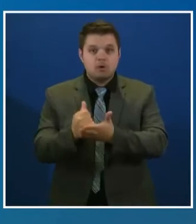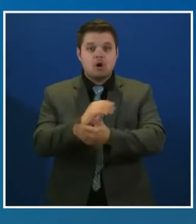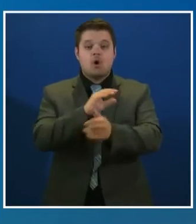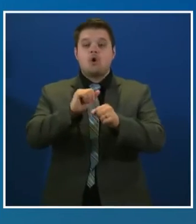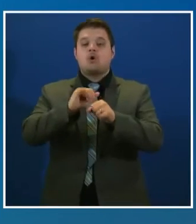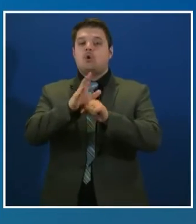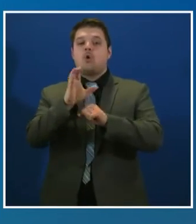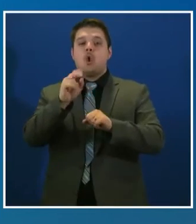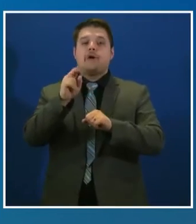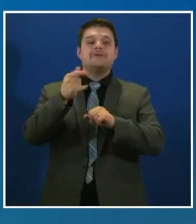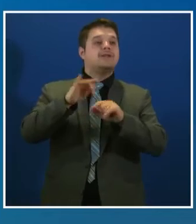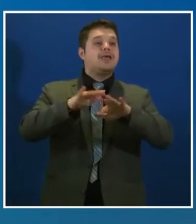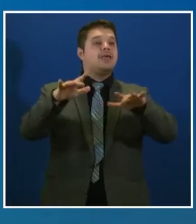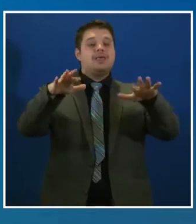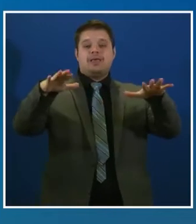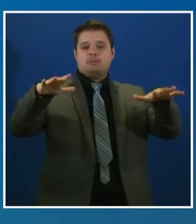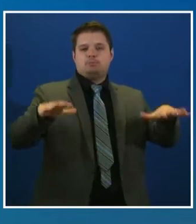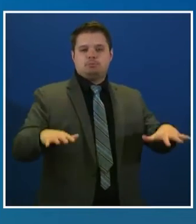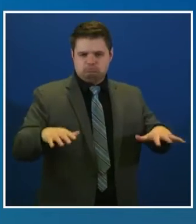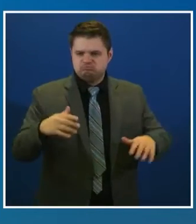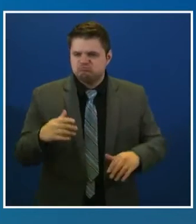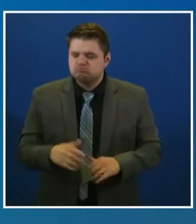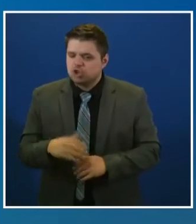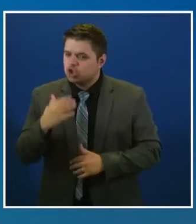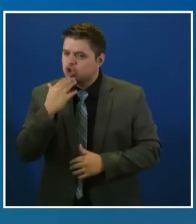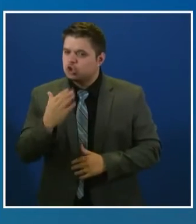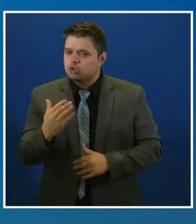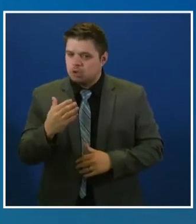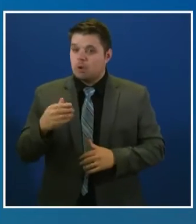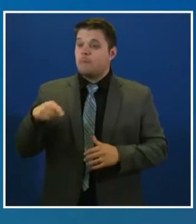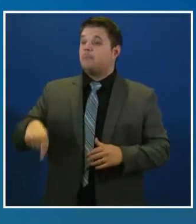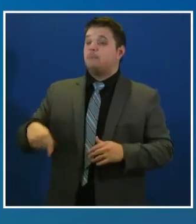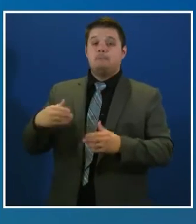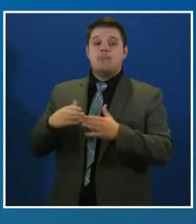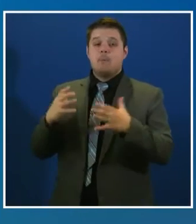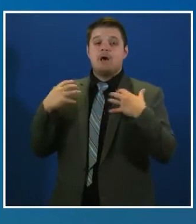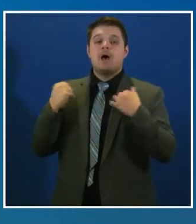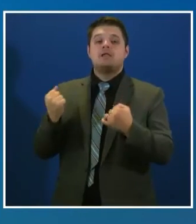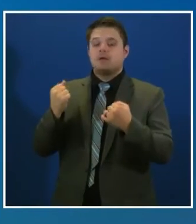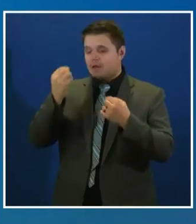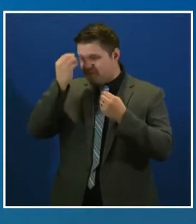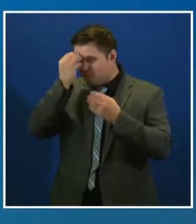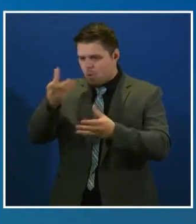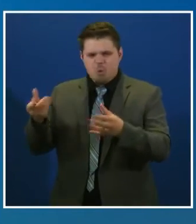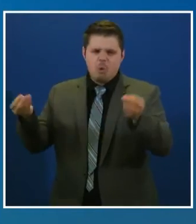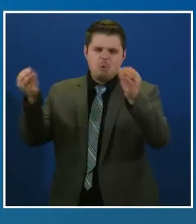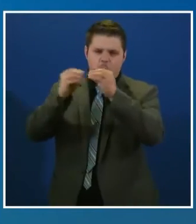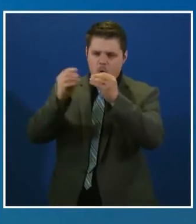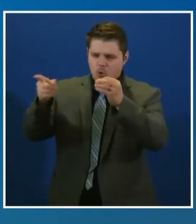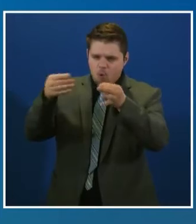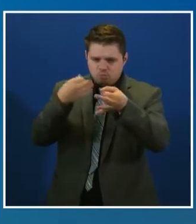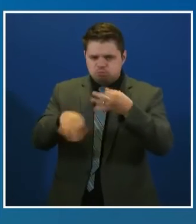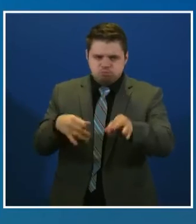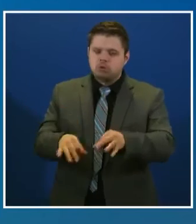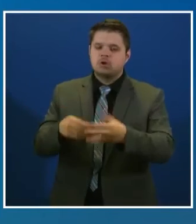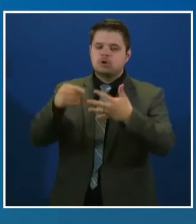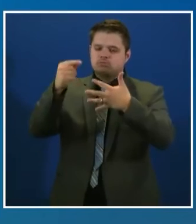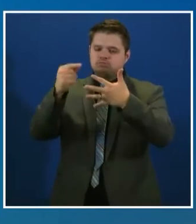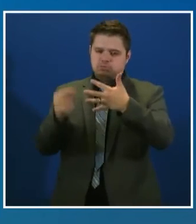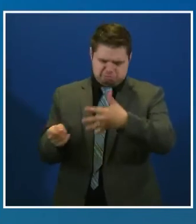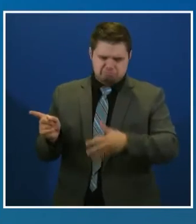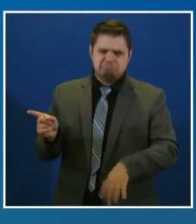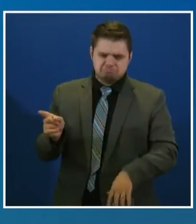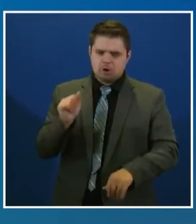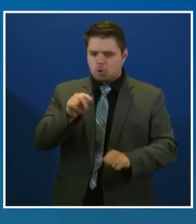y cómo acceder a ellas, visite el sitio web de salud pública del condado de Clark. Una vez más, la dirección aparece en la pantalla. En